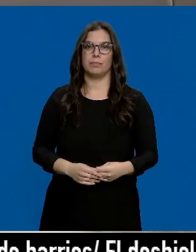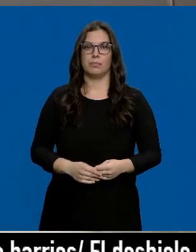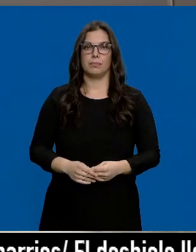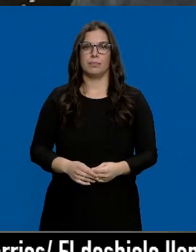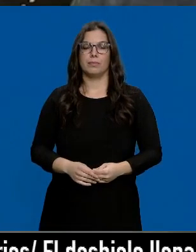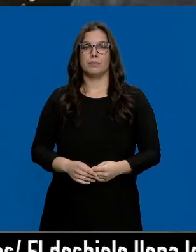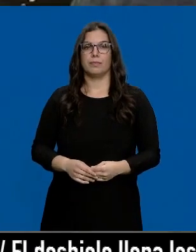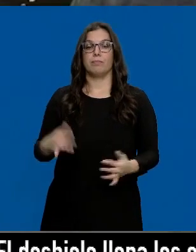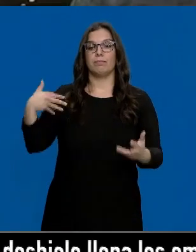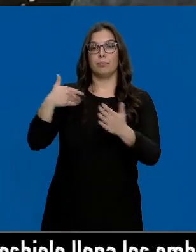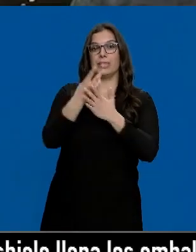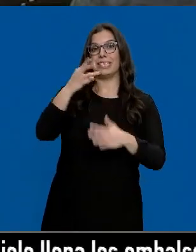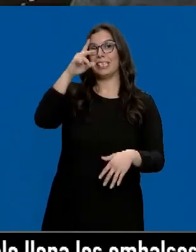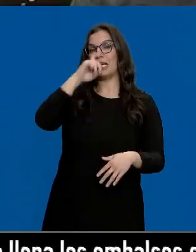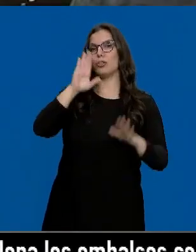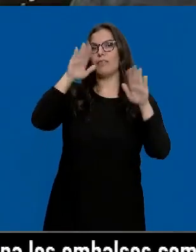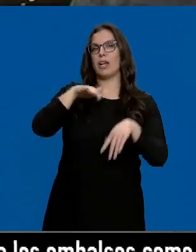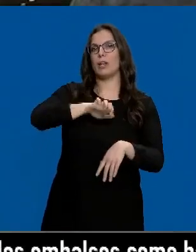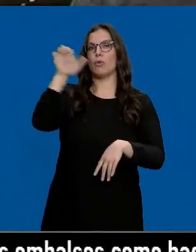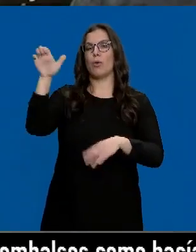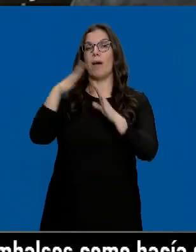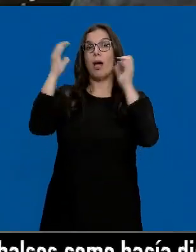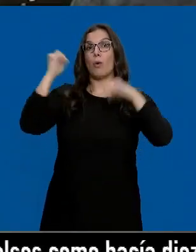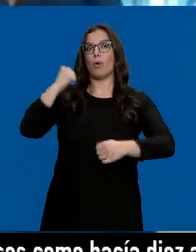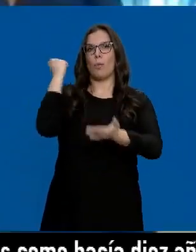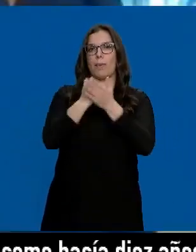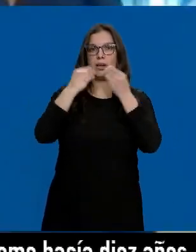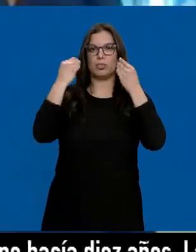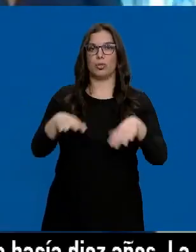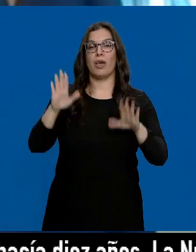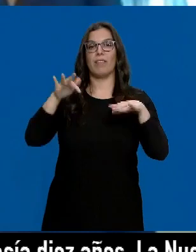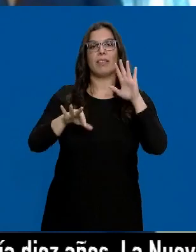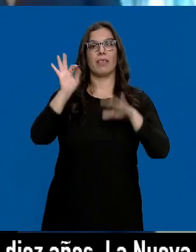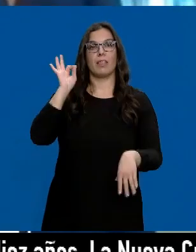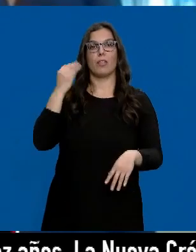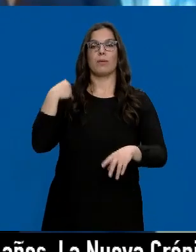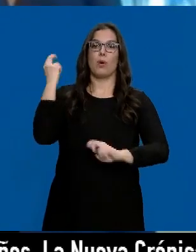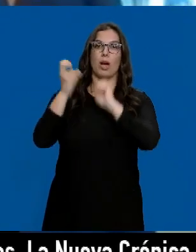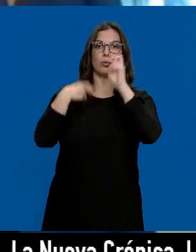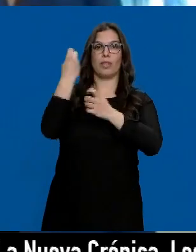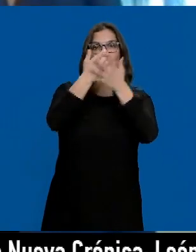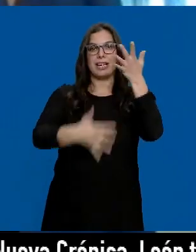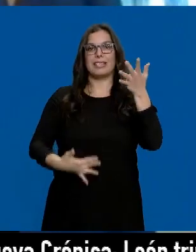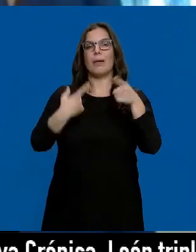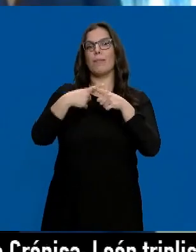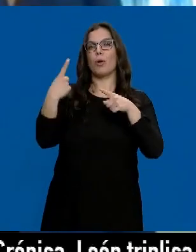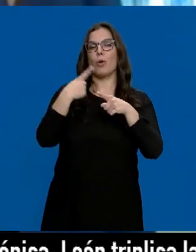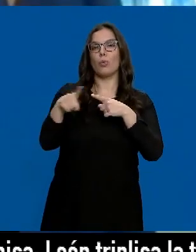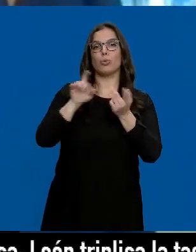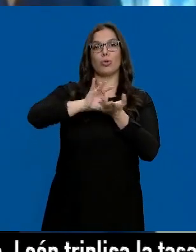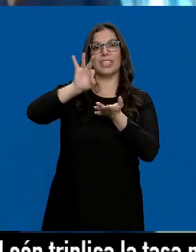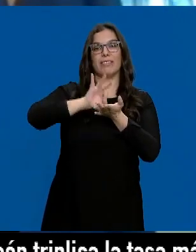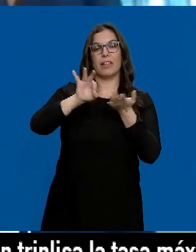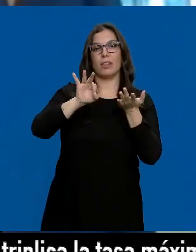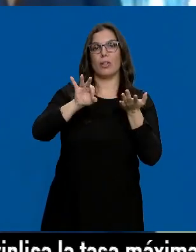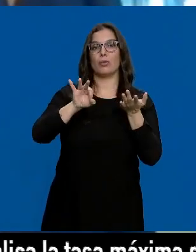Después de 30 años, Europa logra un acuerdo histórico. Se ha decidido actualizar la lista de los productos y de los servicios